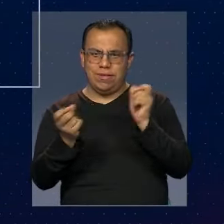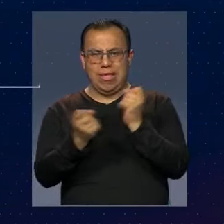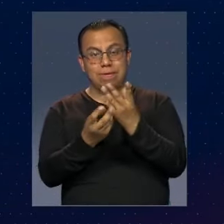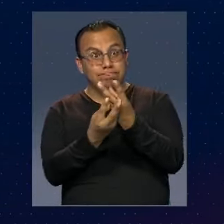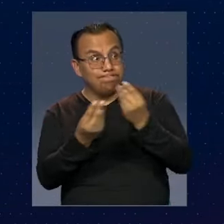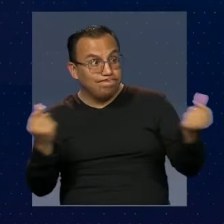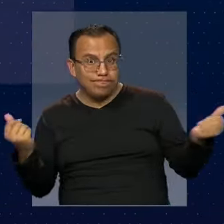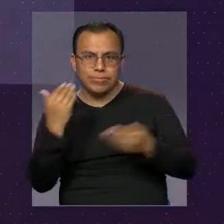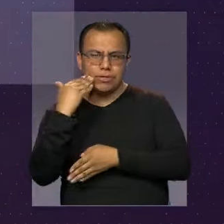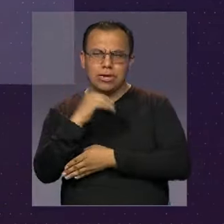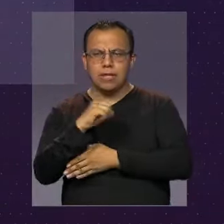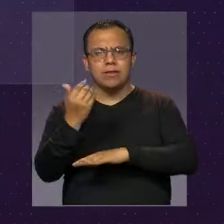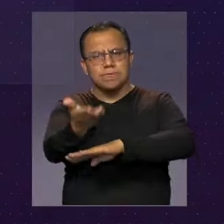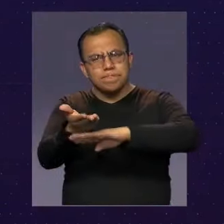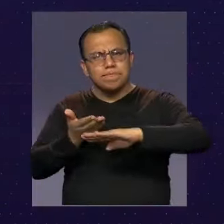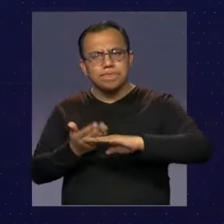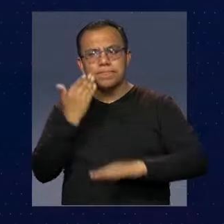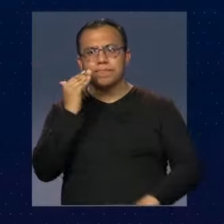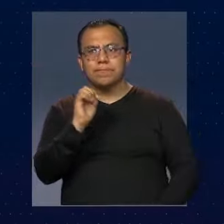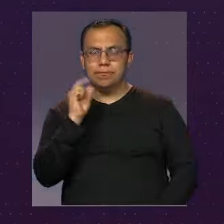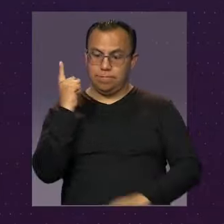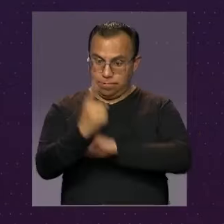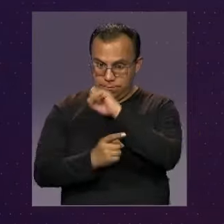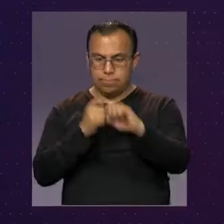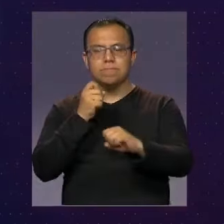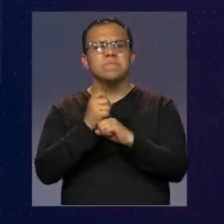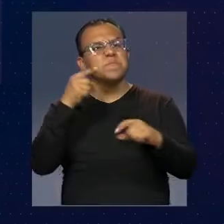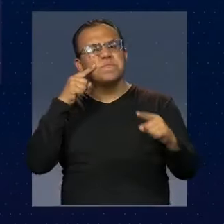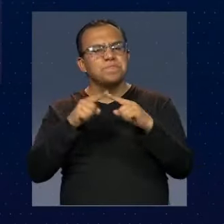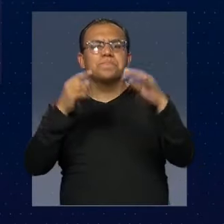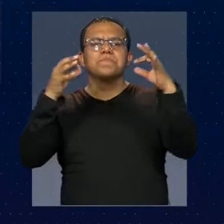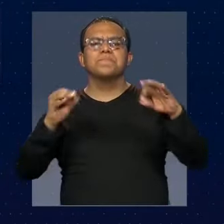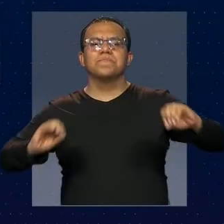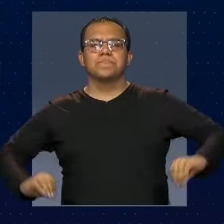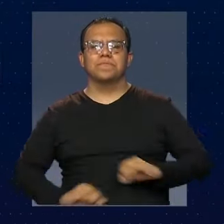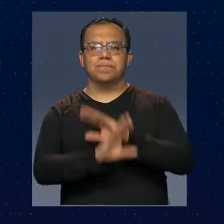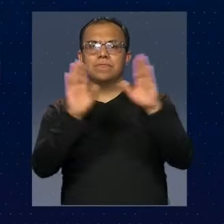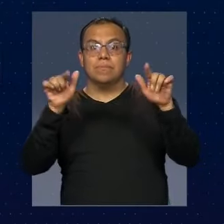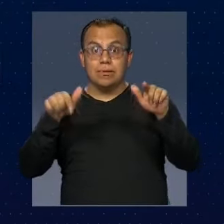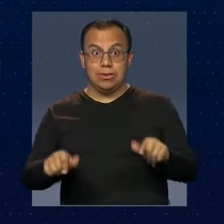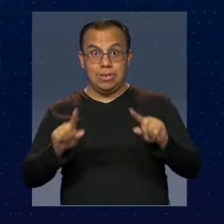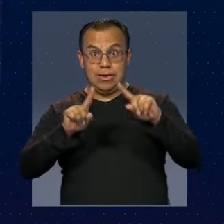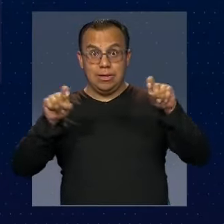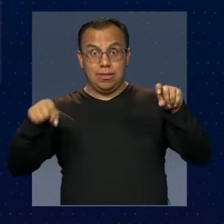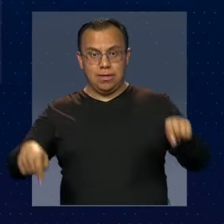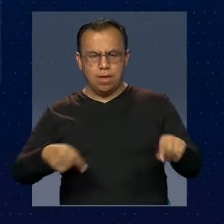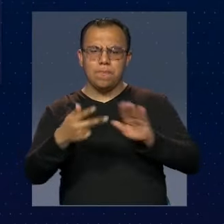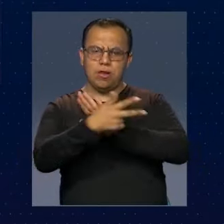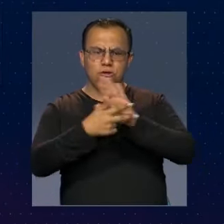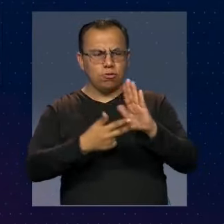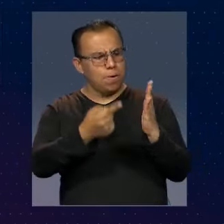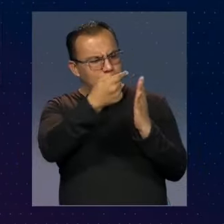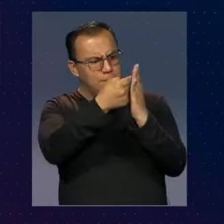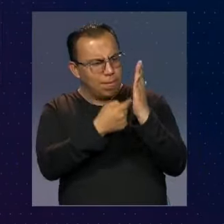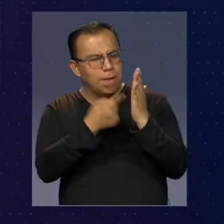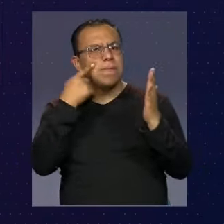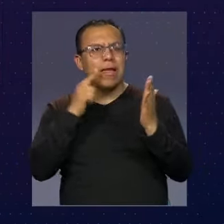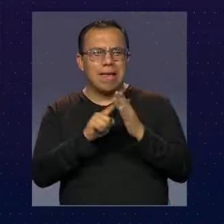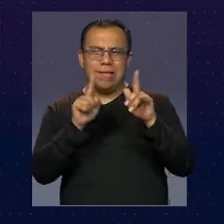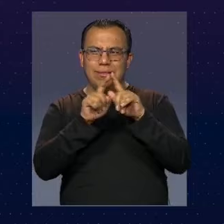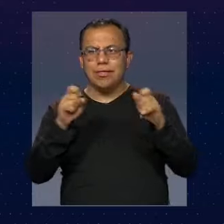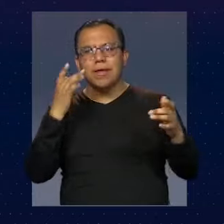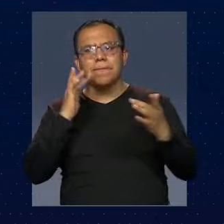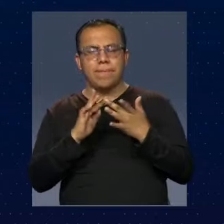personas. Lo que reclamamos las feministas este año es una consigna muy clara. Esa abolición del sistema prostituyente, de los vientres de alquiler